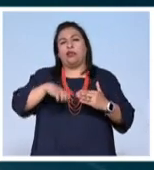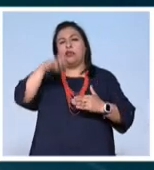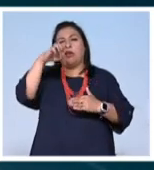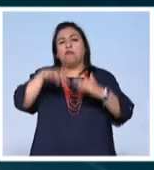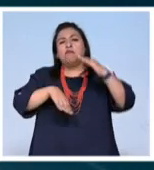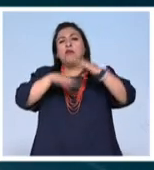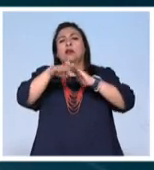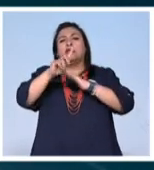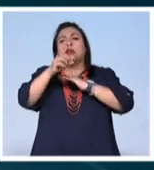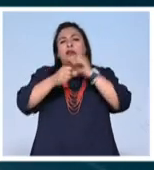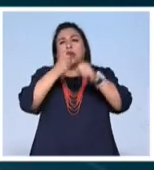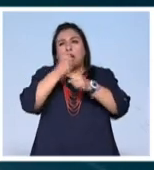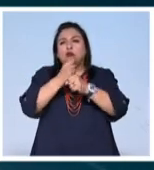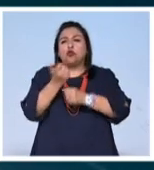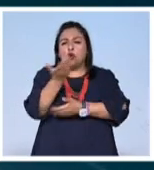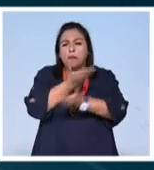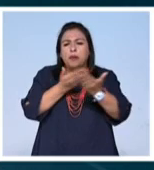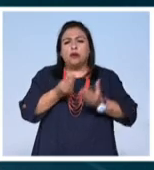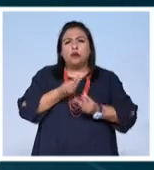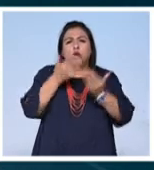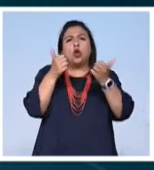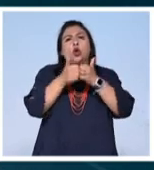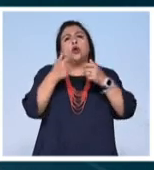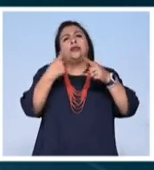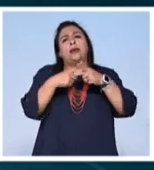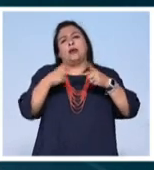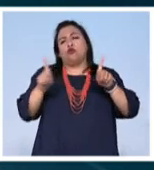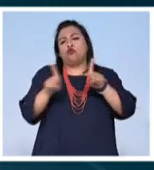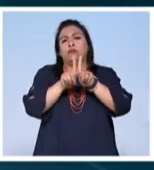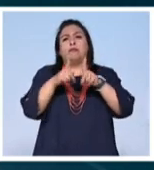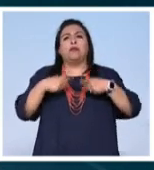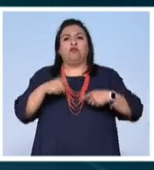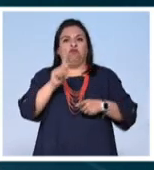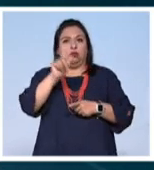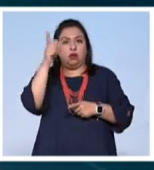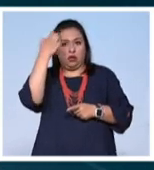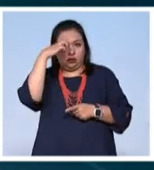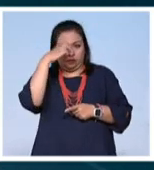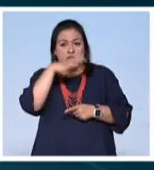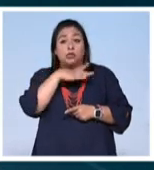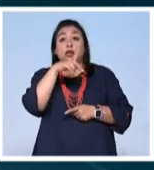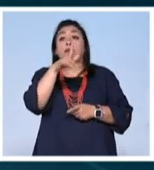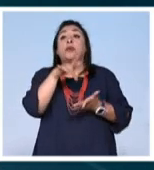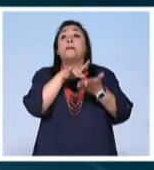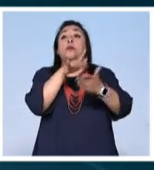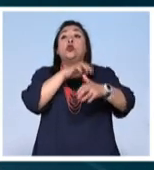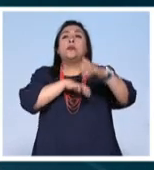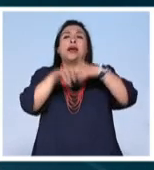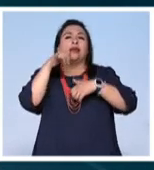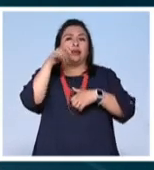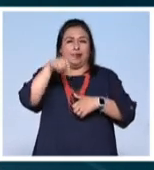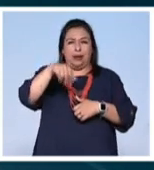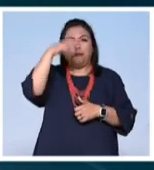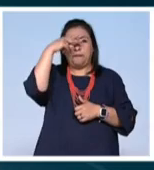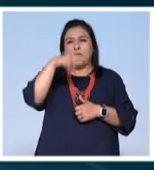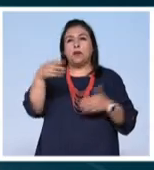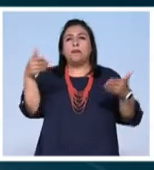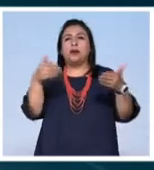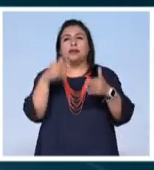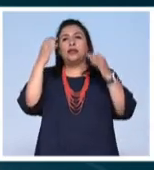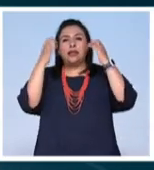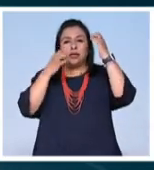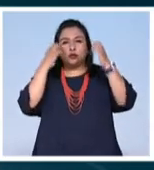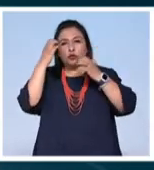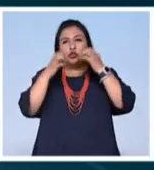su poesía al lado de gente con trayectoria. Con el apoyo de la Embajada de Italia en México se presenta la